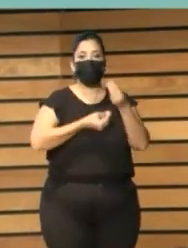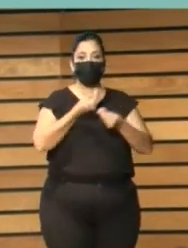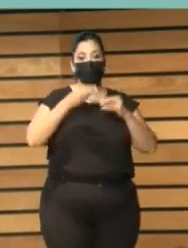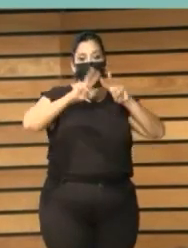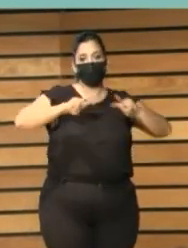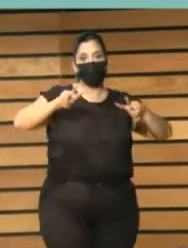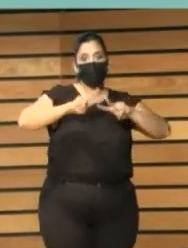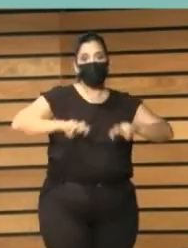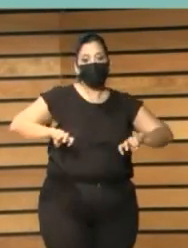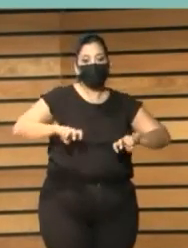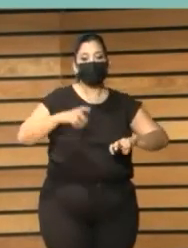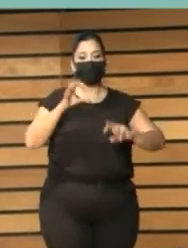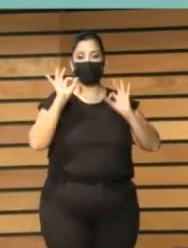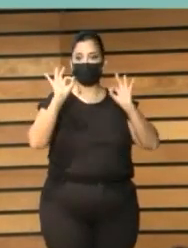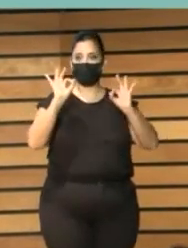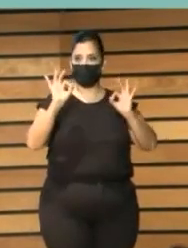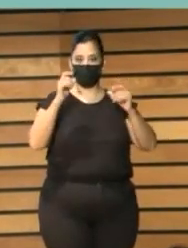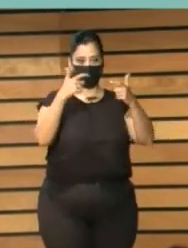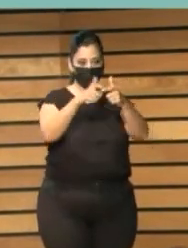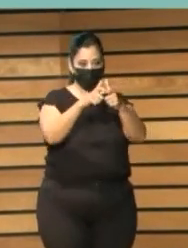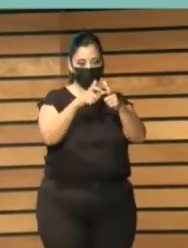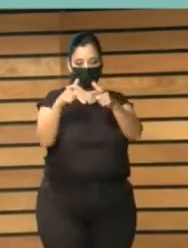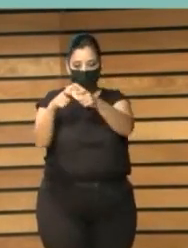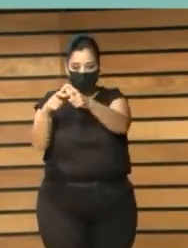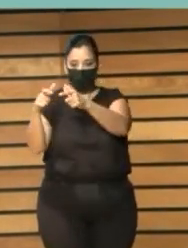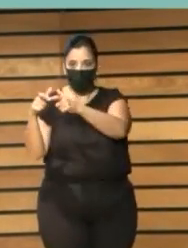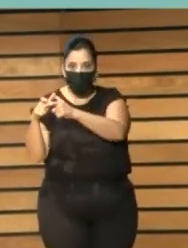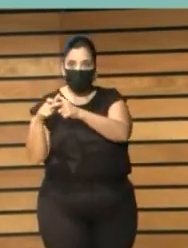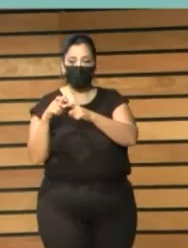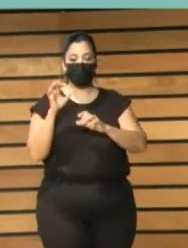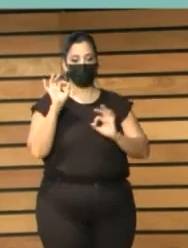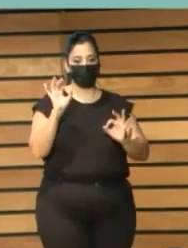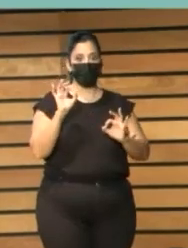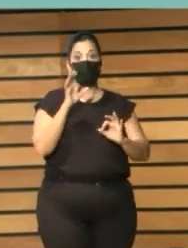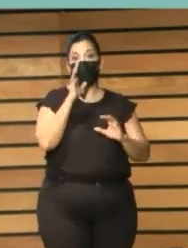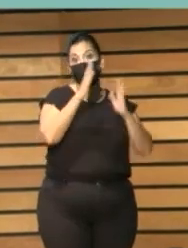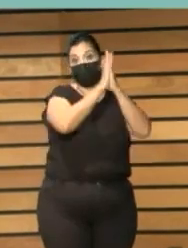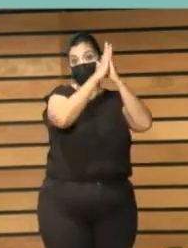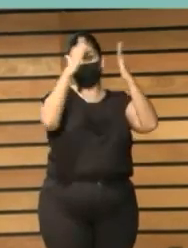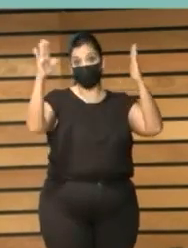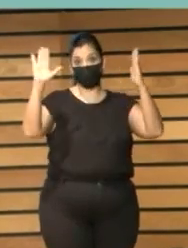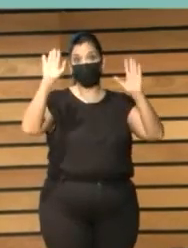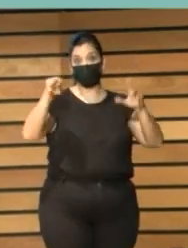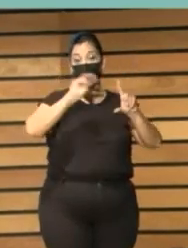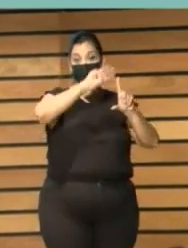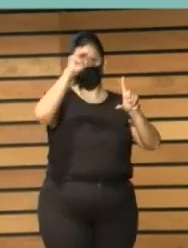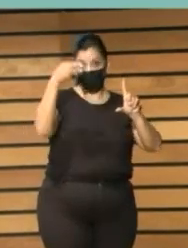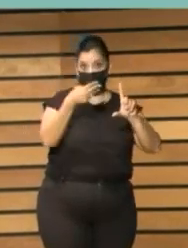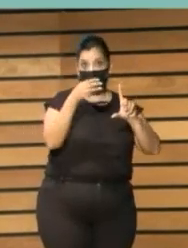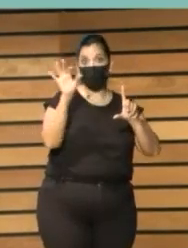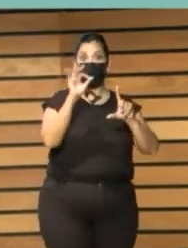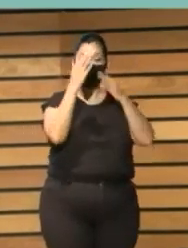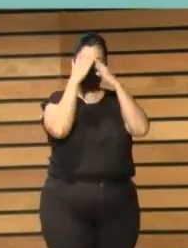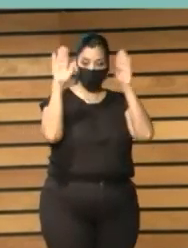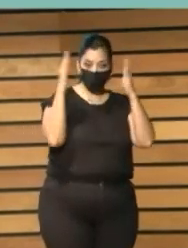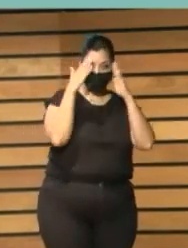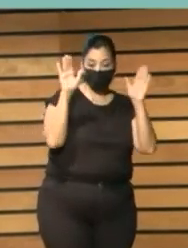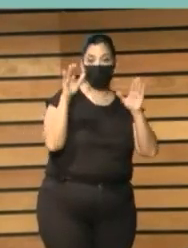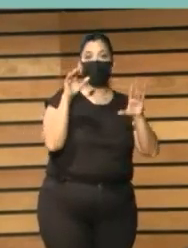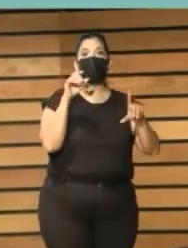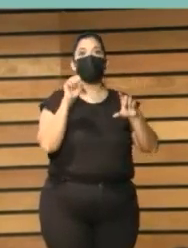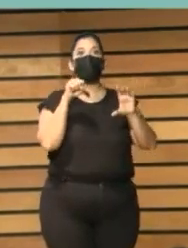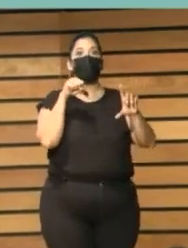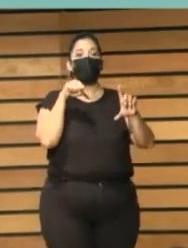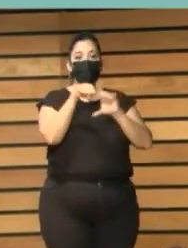porque, bueno, ya sabemos que la gran mayoría de bibliotecas cuentan con un sitio web, un blog, medios sociales como Facebook, Twitter, de Instagram,